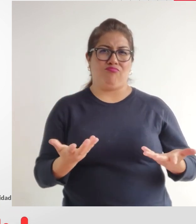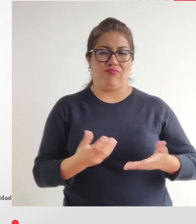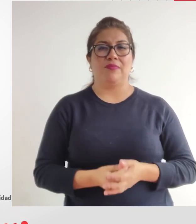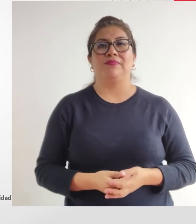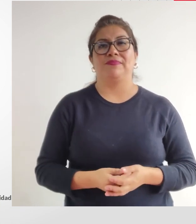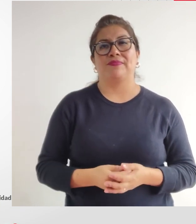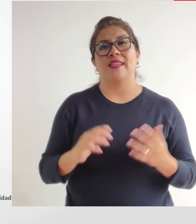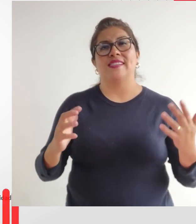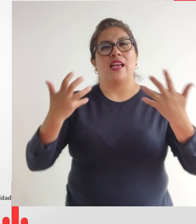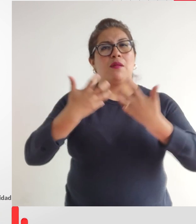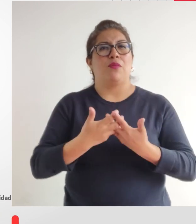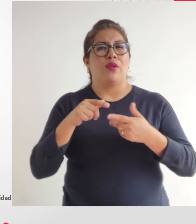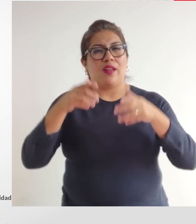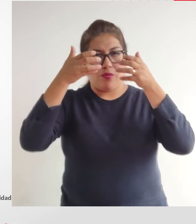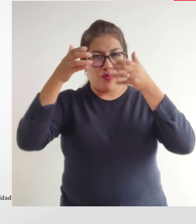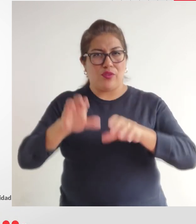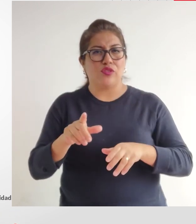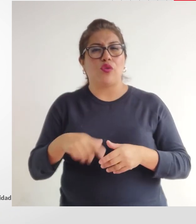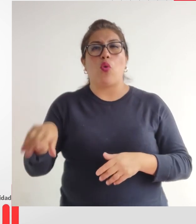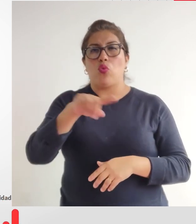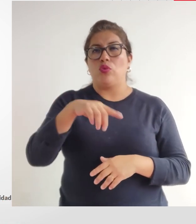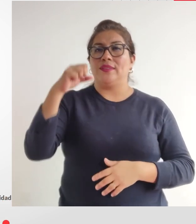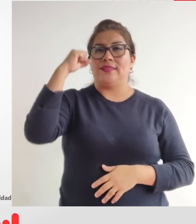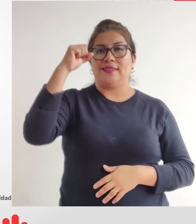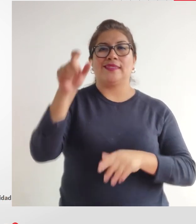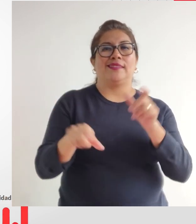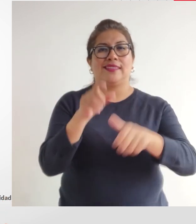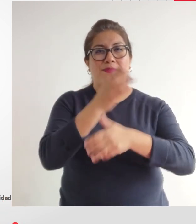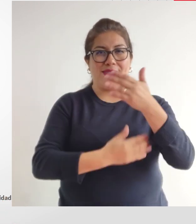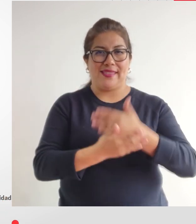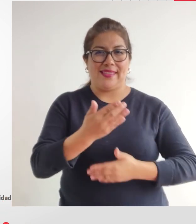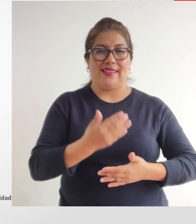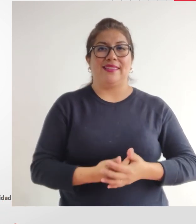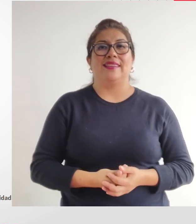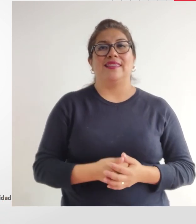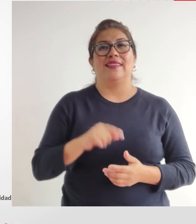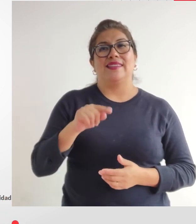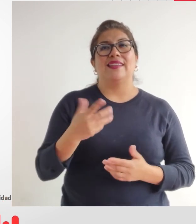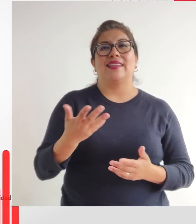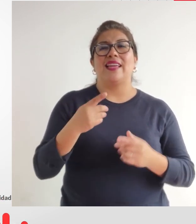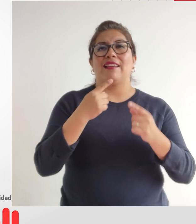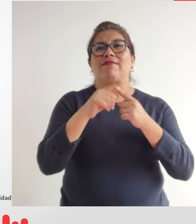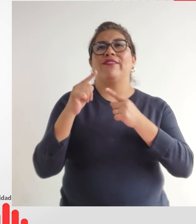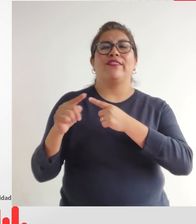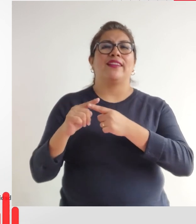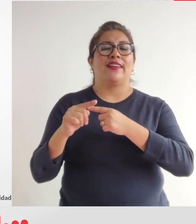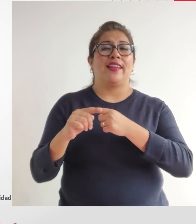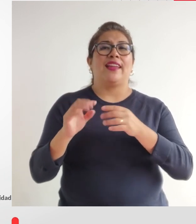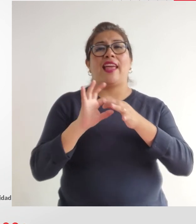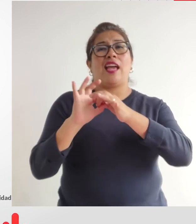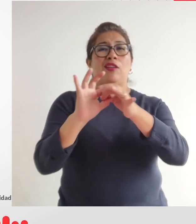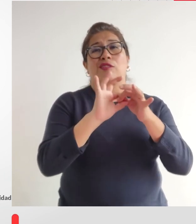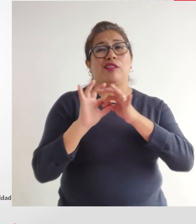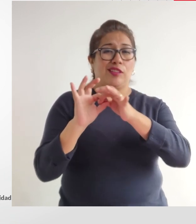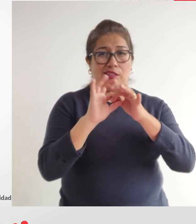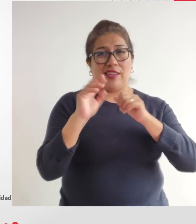en las cuales también se armoniza con la Convención sobre los Derechos de las Personas con Discapacidad de Naciones Unidas, que incluso